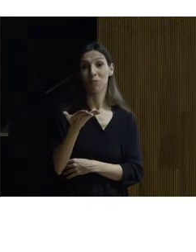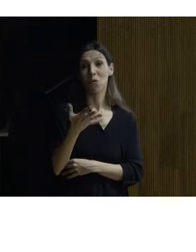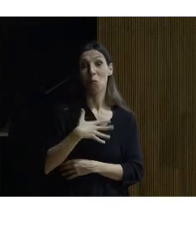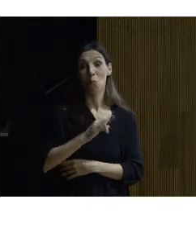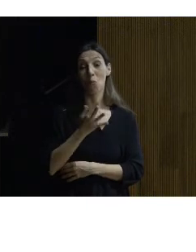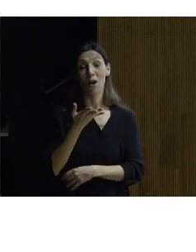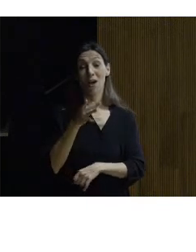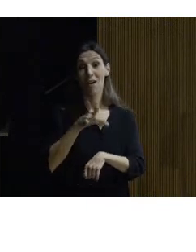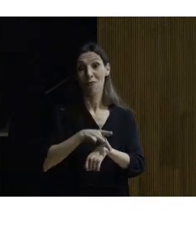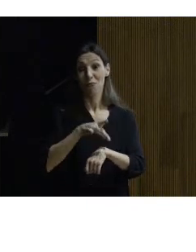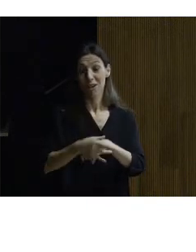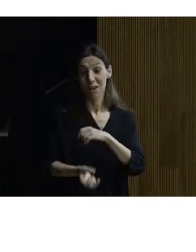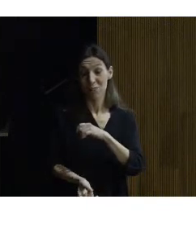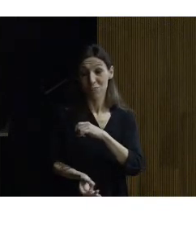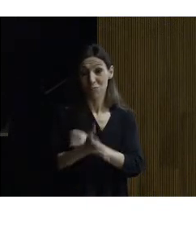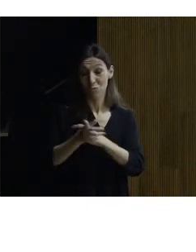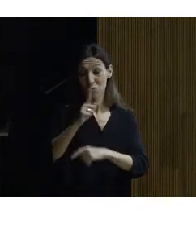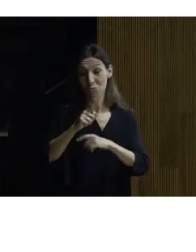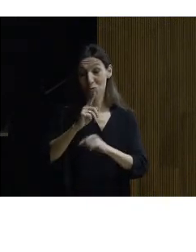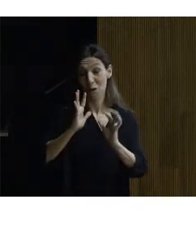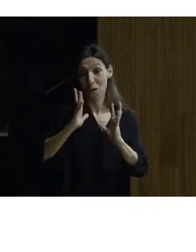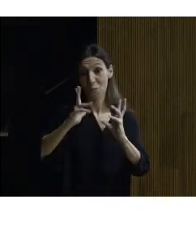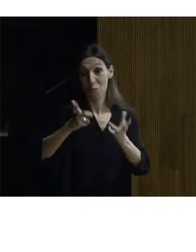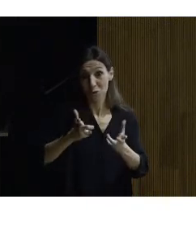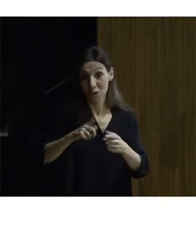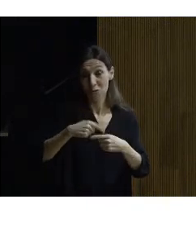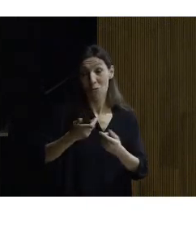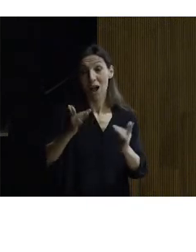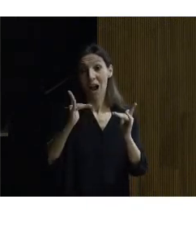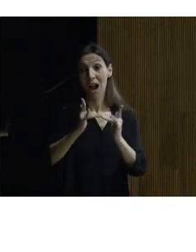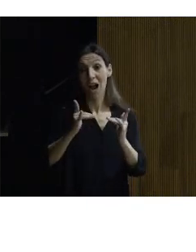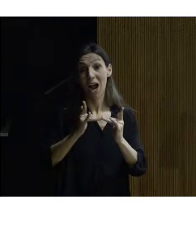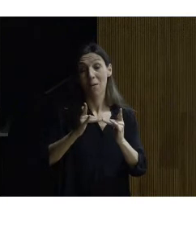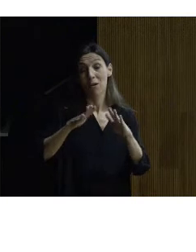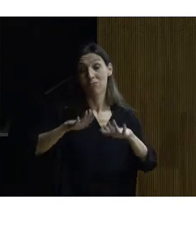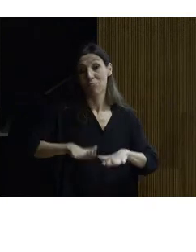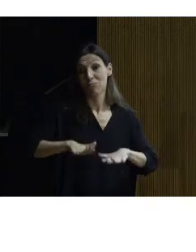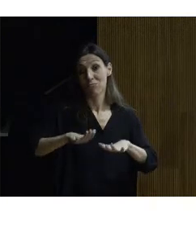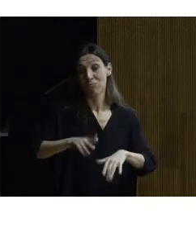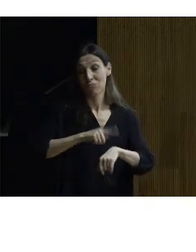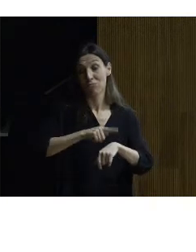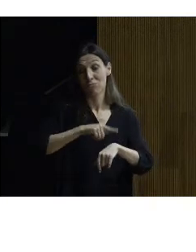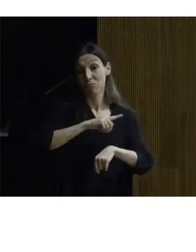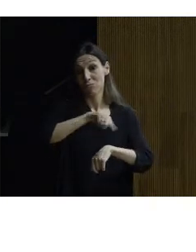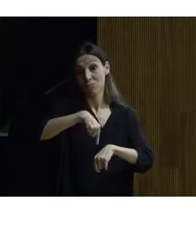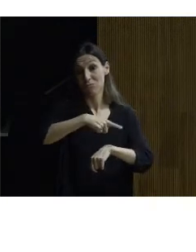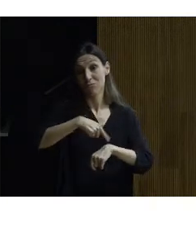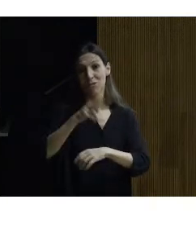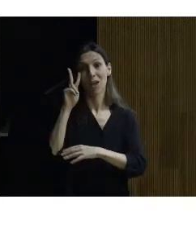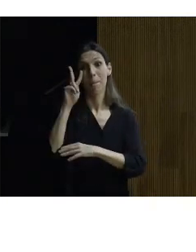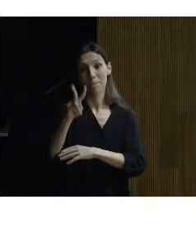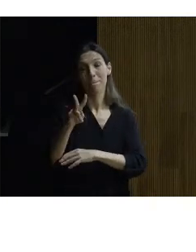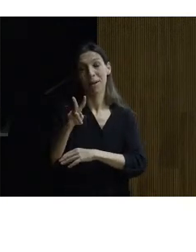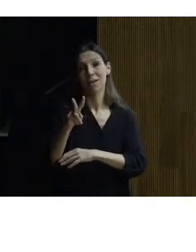por ataques de gota es una medida de accesibilidad que luego se copió en el escorial su hijo